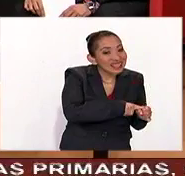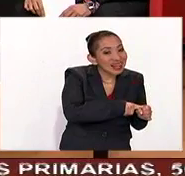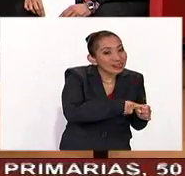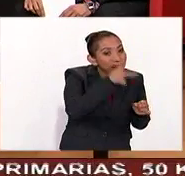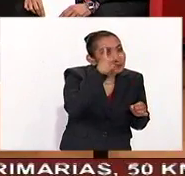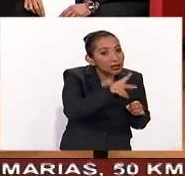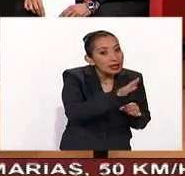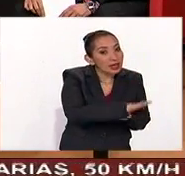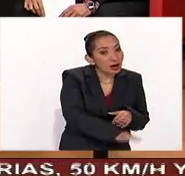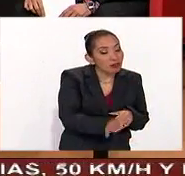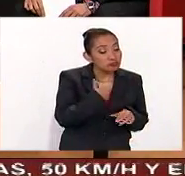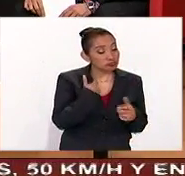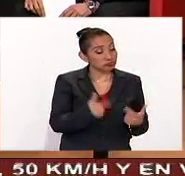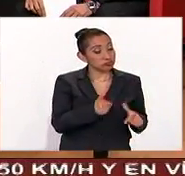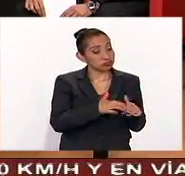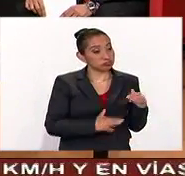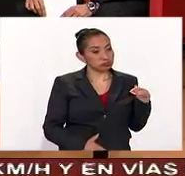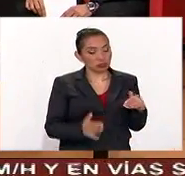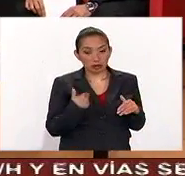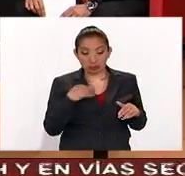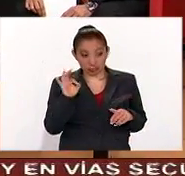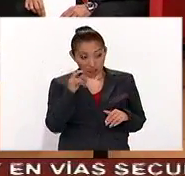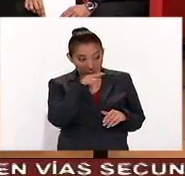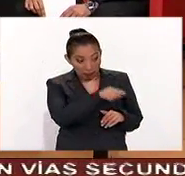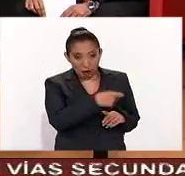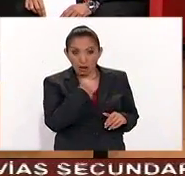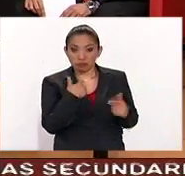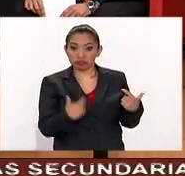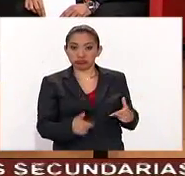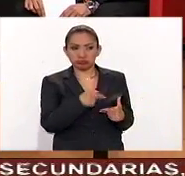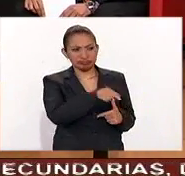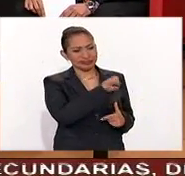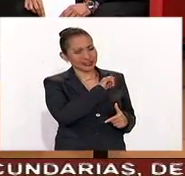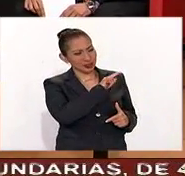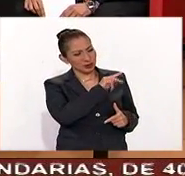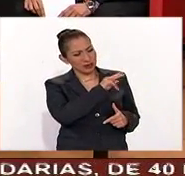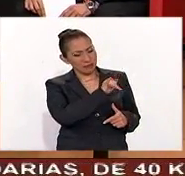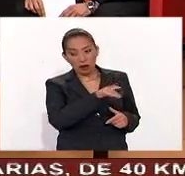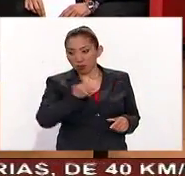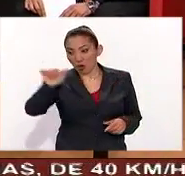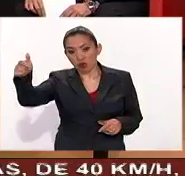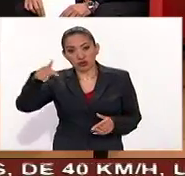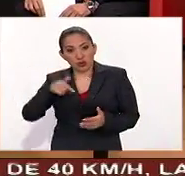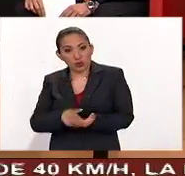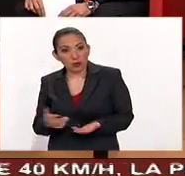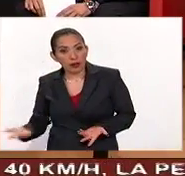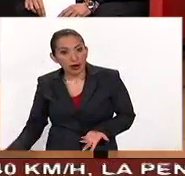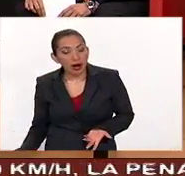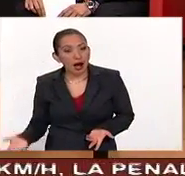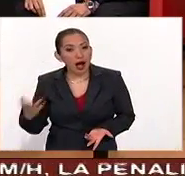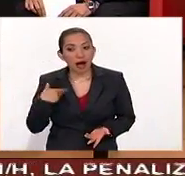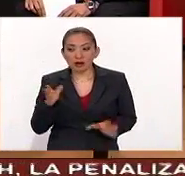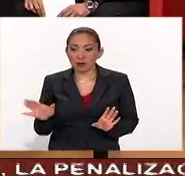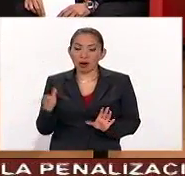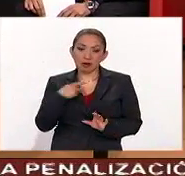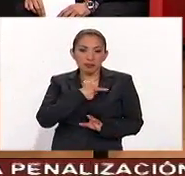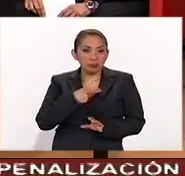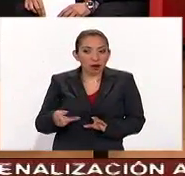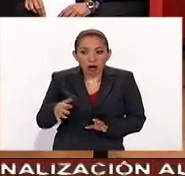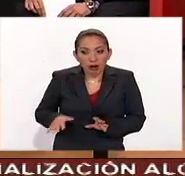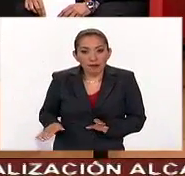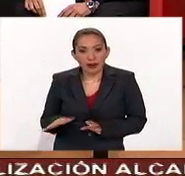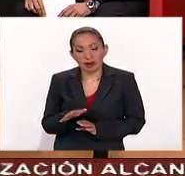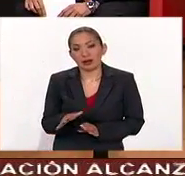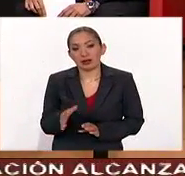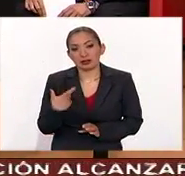y muchos nos preguntamos y si así están las zonas exclusivas cómo estarán otras zonas no tan exclusivas y no